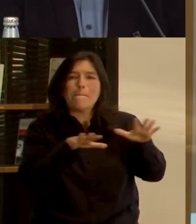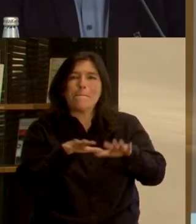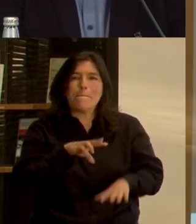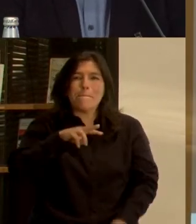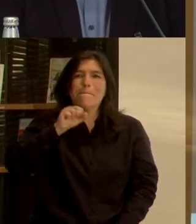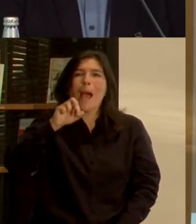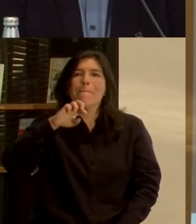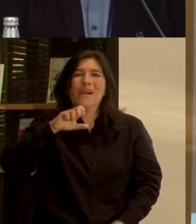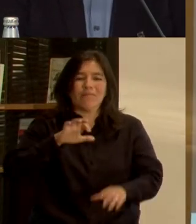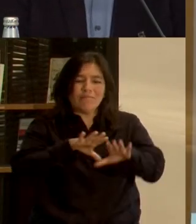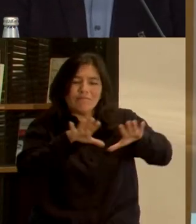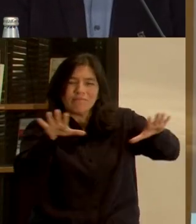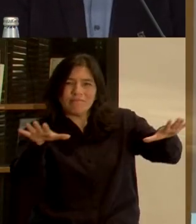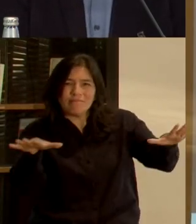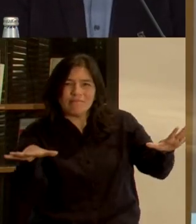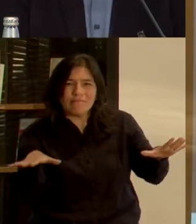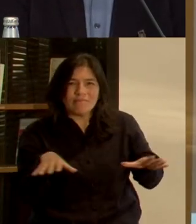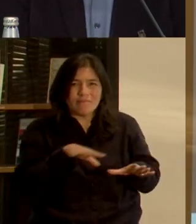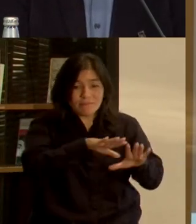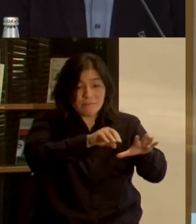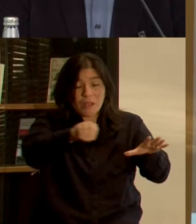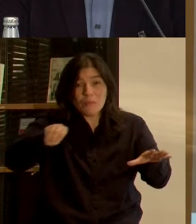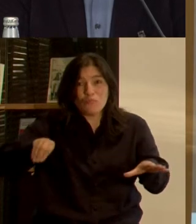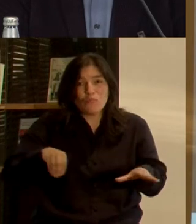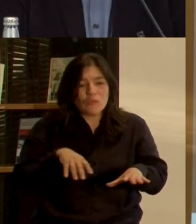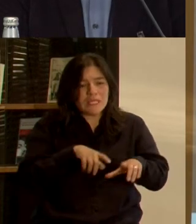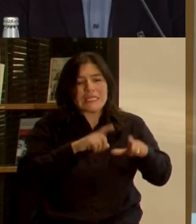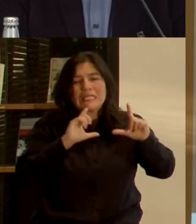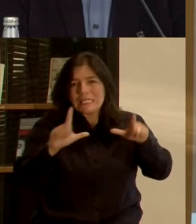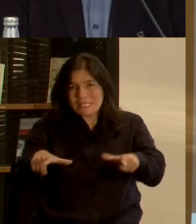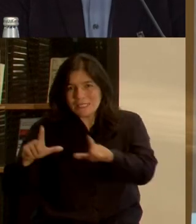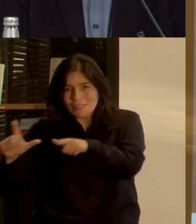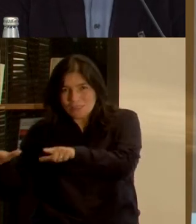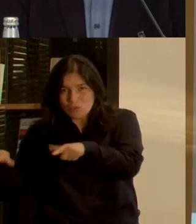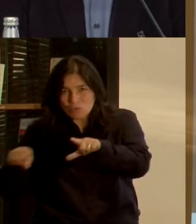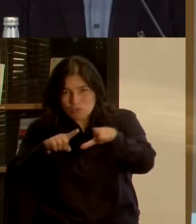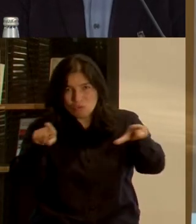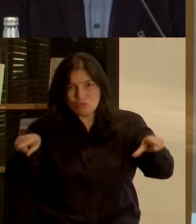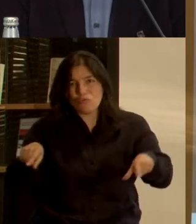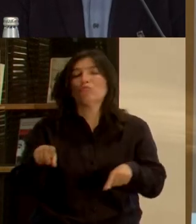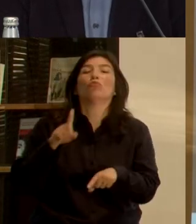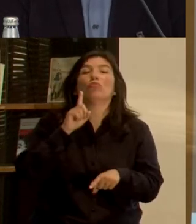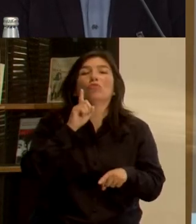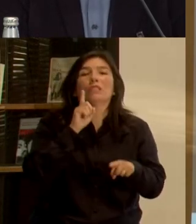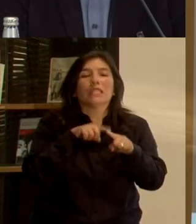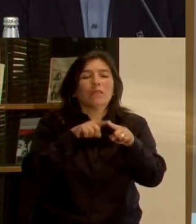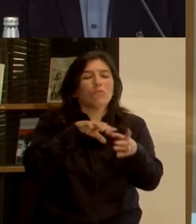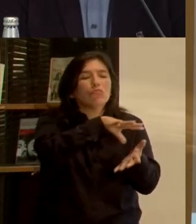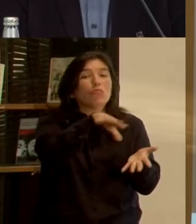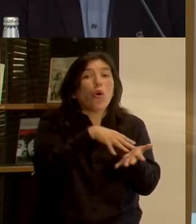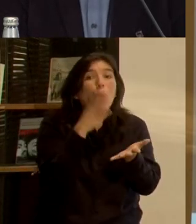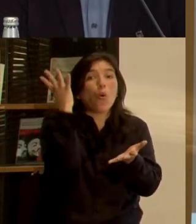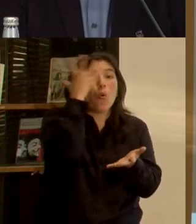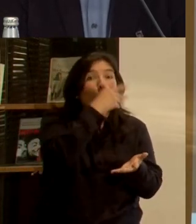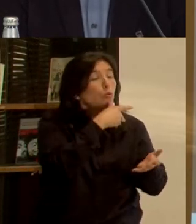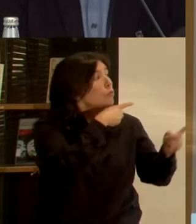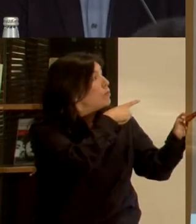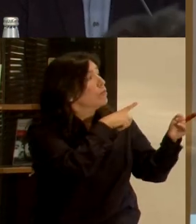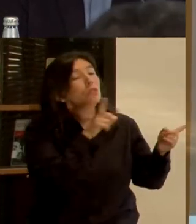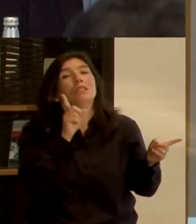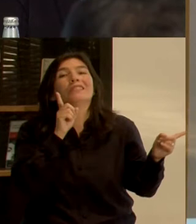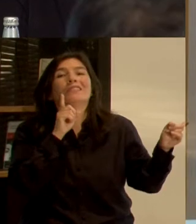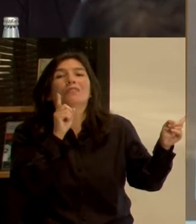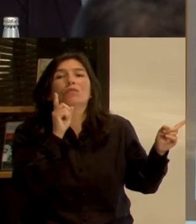Mapas cartográficos. poco hablaba del senador Gerardi. Territorio. Este es el territorio. Tenemos las zonas oscuras, que evidentemente son las que